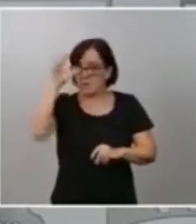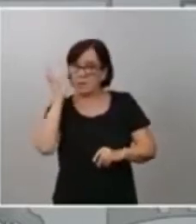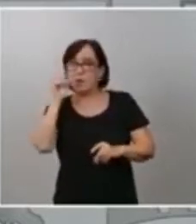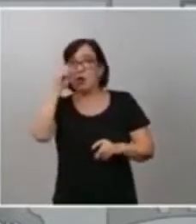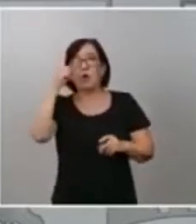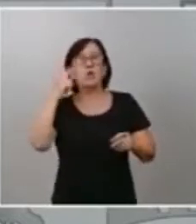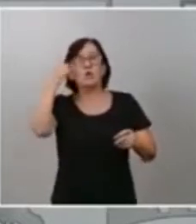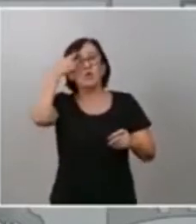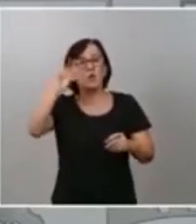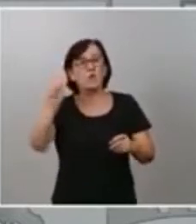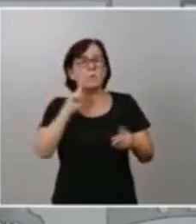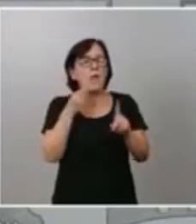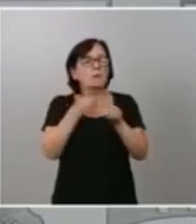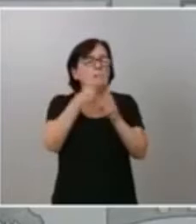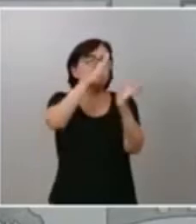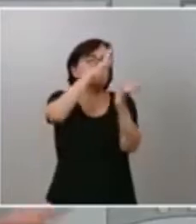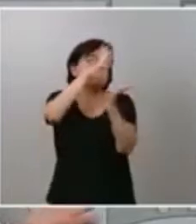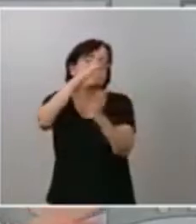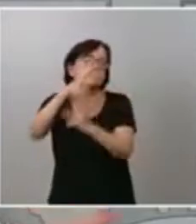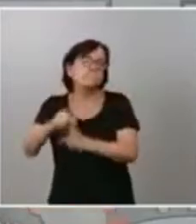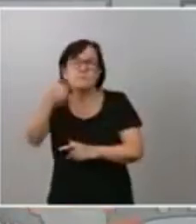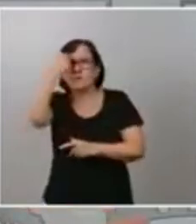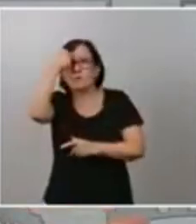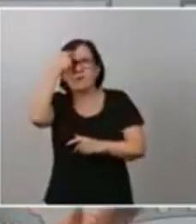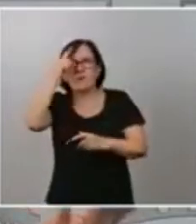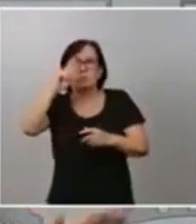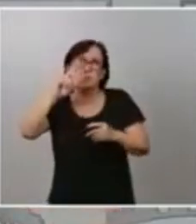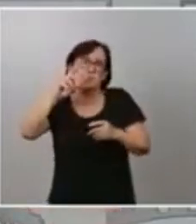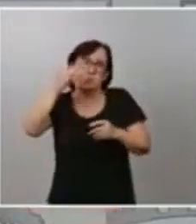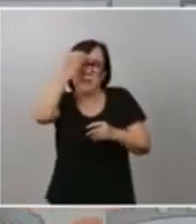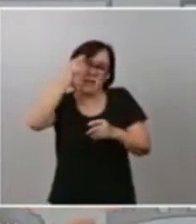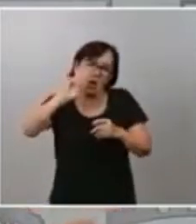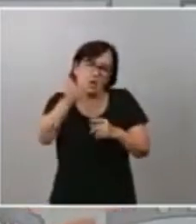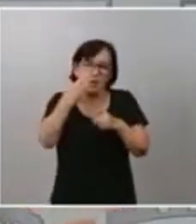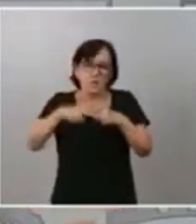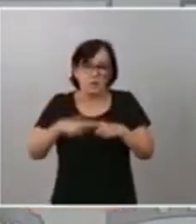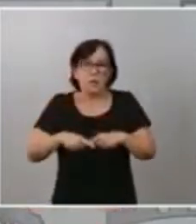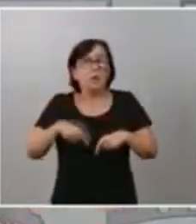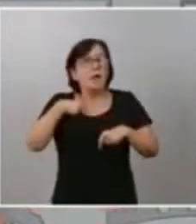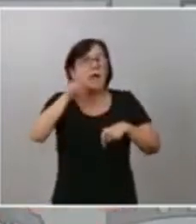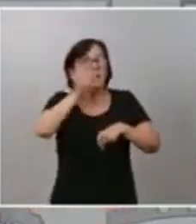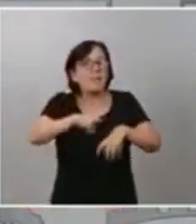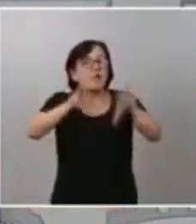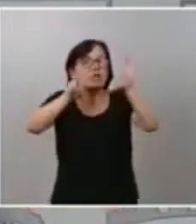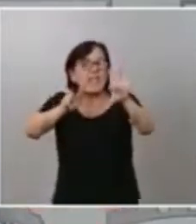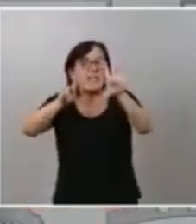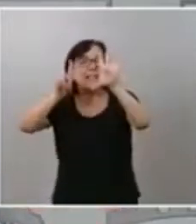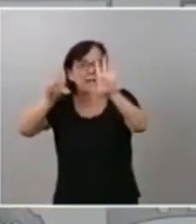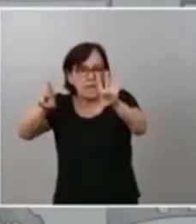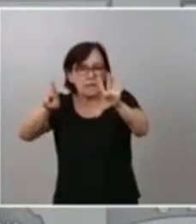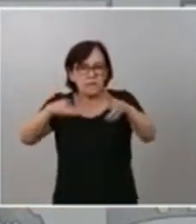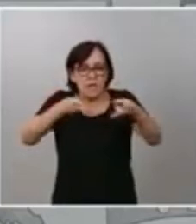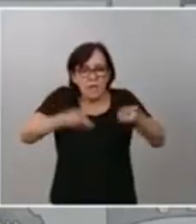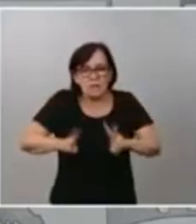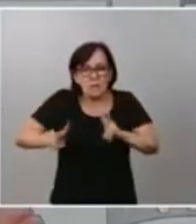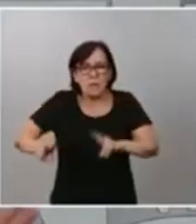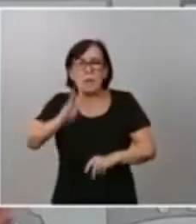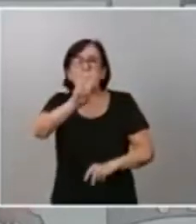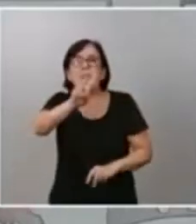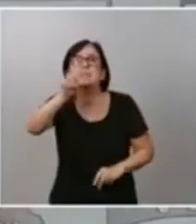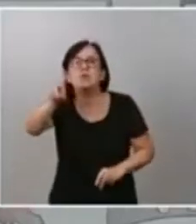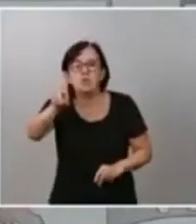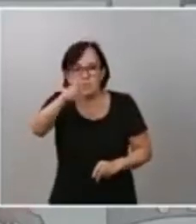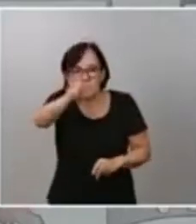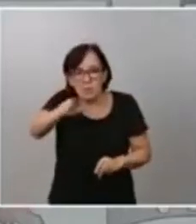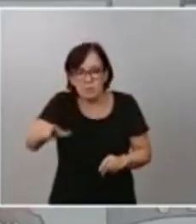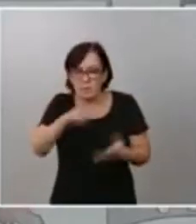la suma en su cabeza, porque están en otras cosas, lógicamente, necesitamos 176 escaños. Por tanto, necesitamos 21 escaños más. Vamos a hablar con